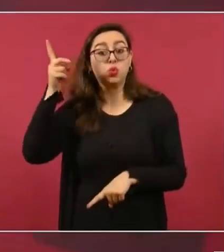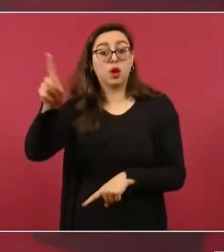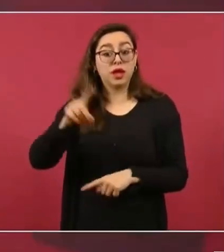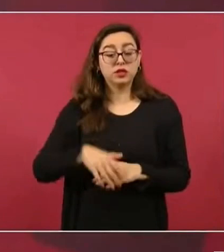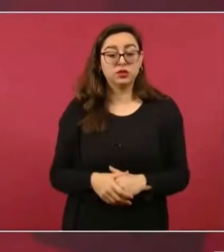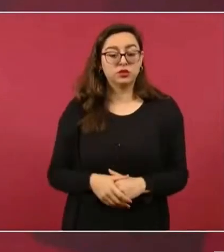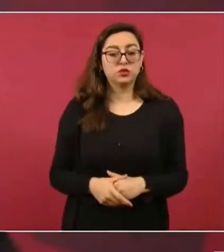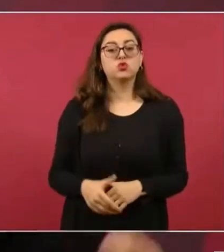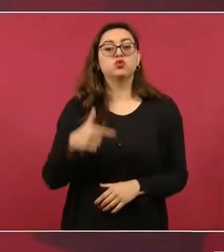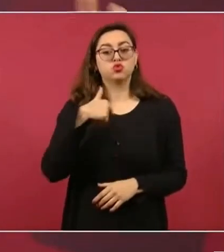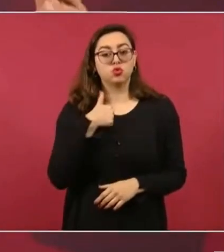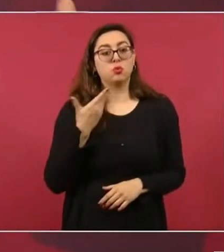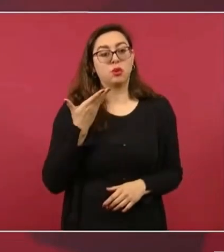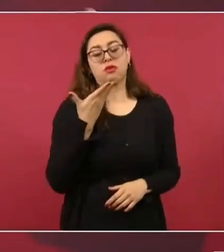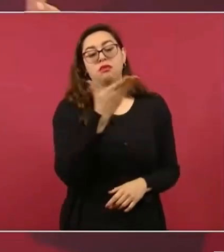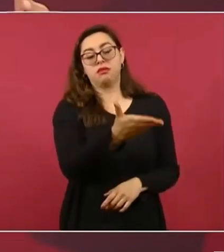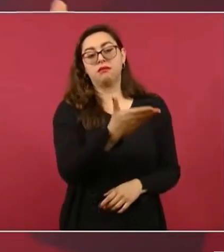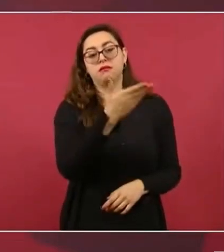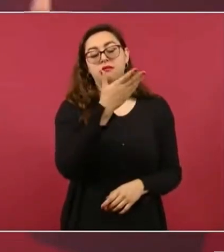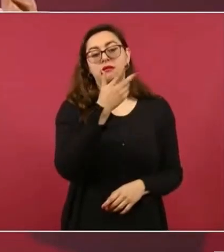que busque